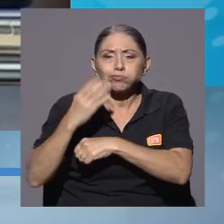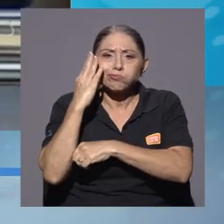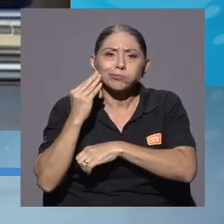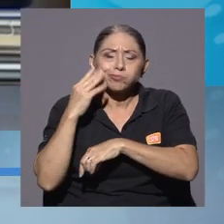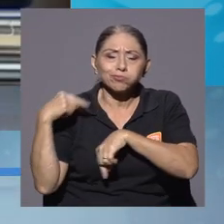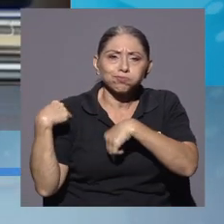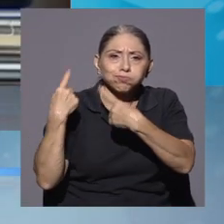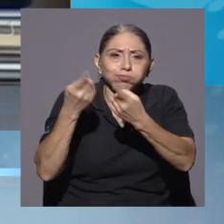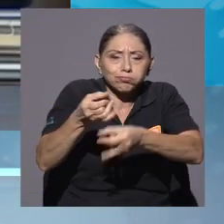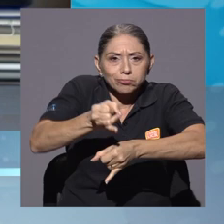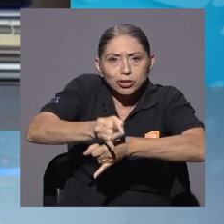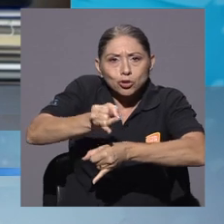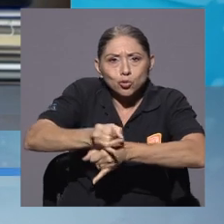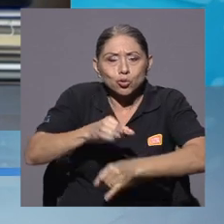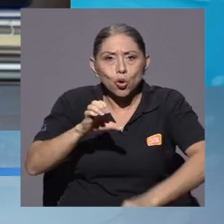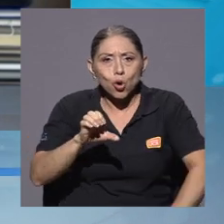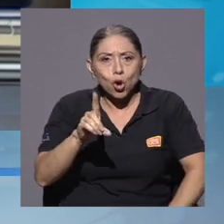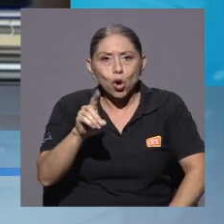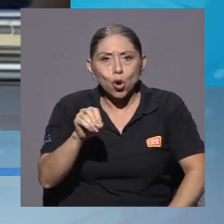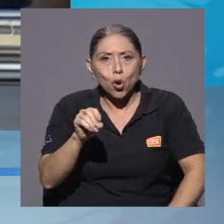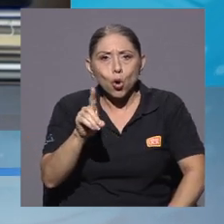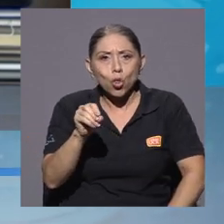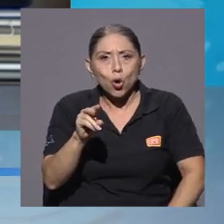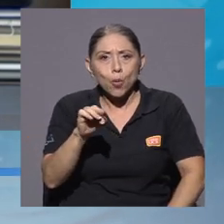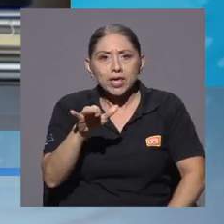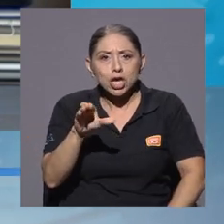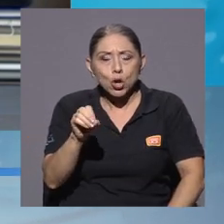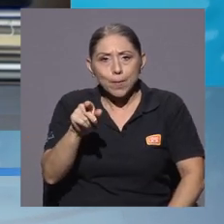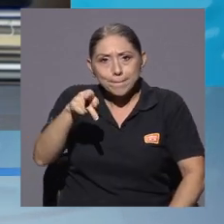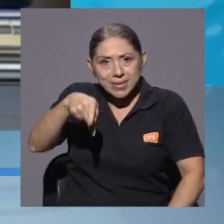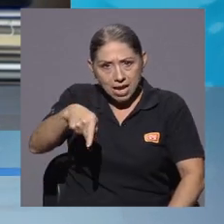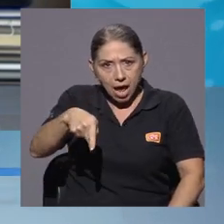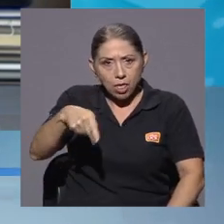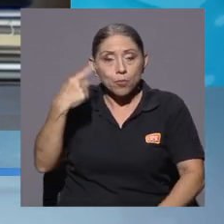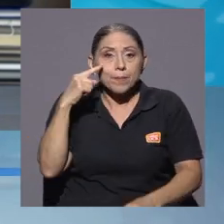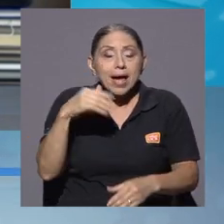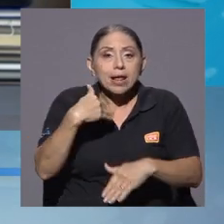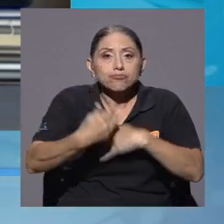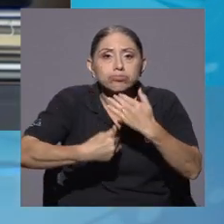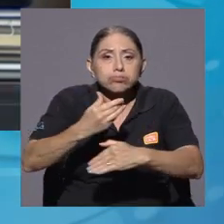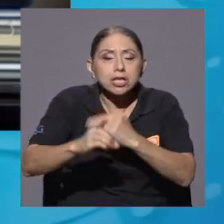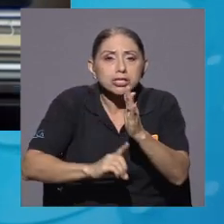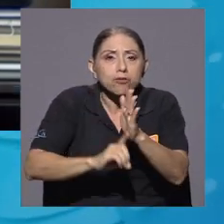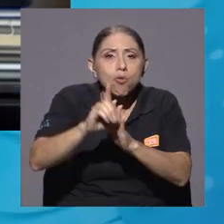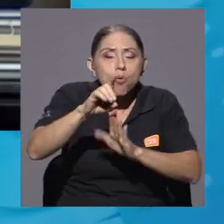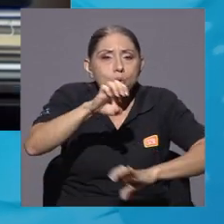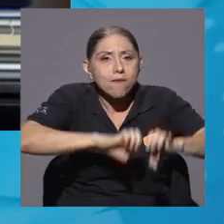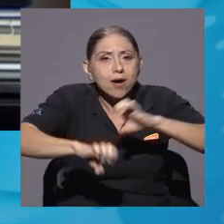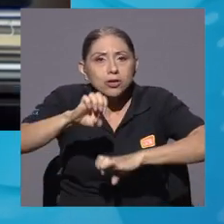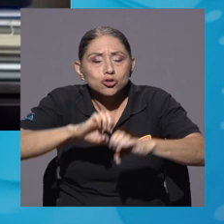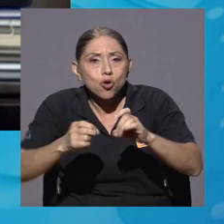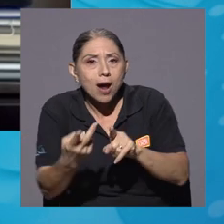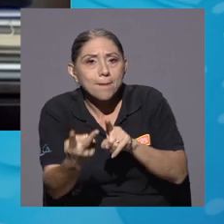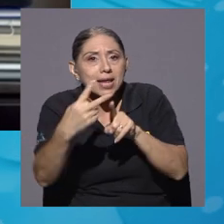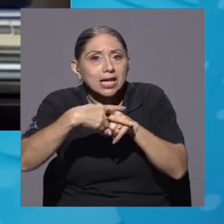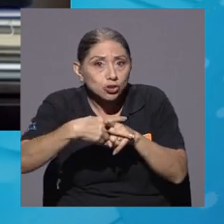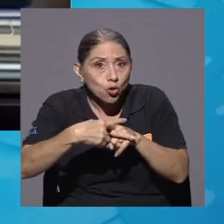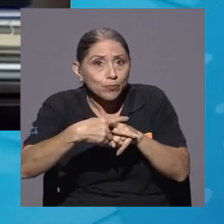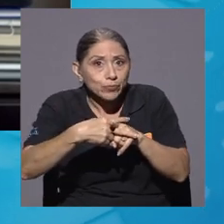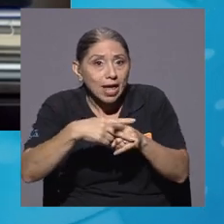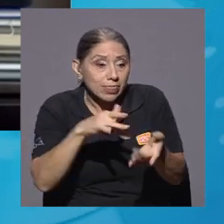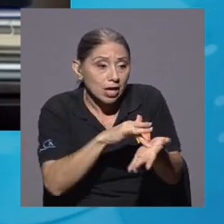en el Instituto Clodomido Picado en el desarrollo y la evaluación y aplicación de sueros